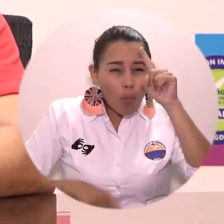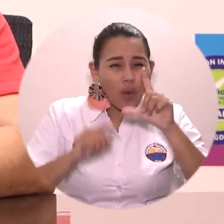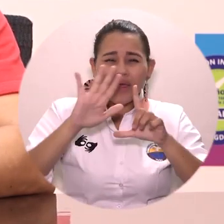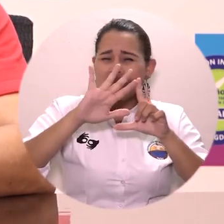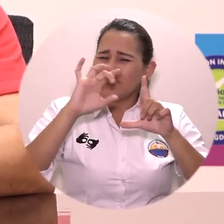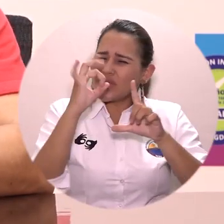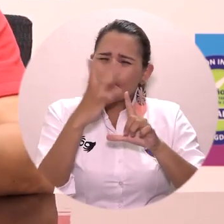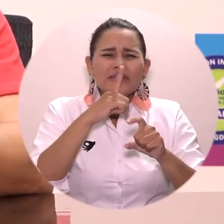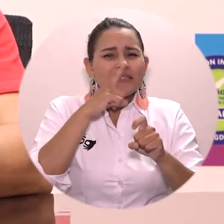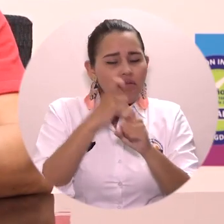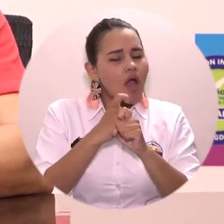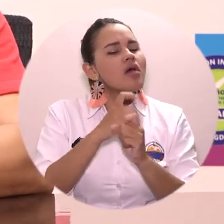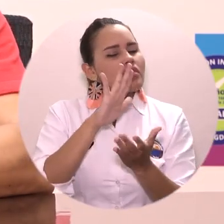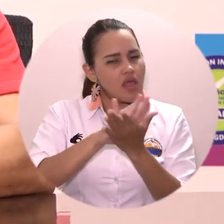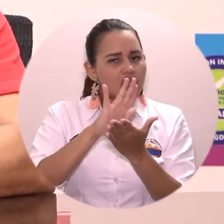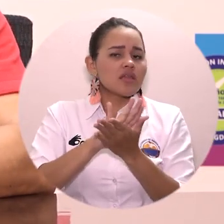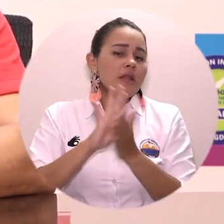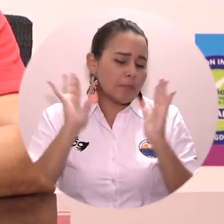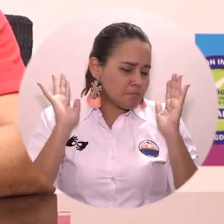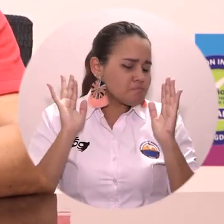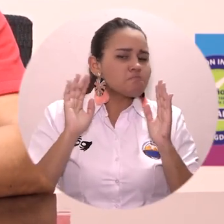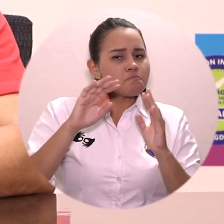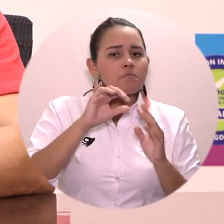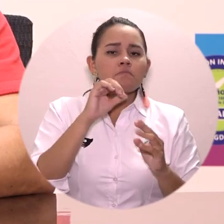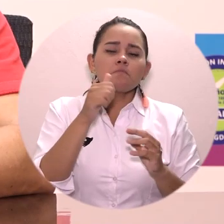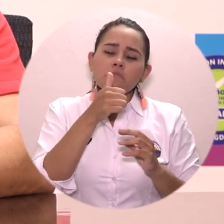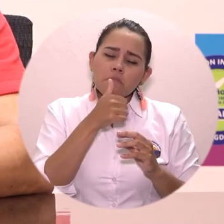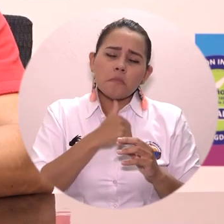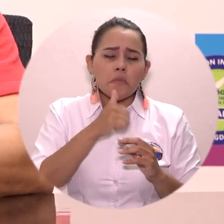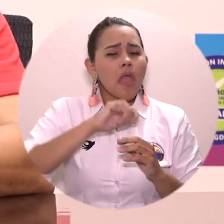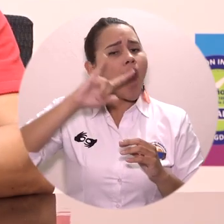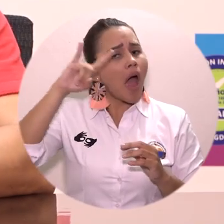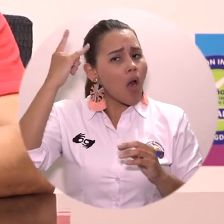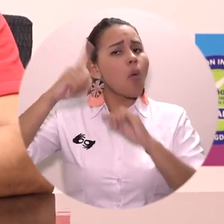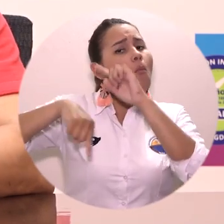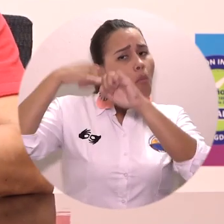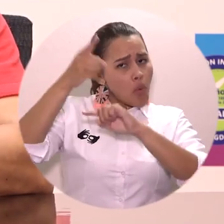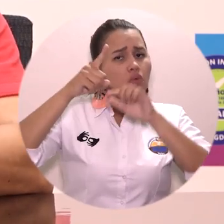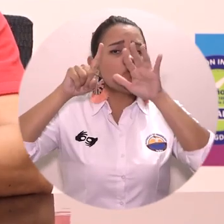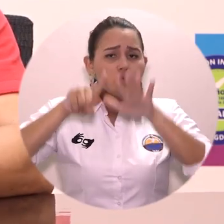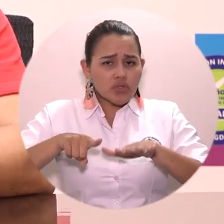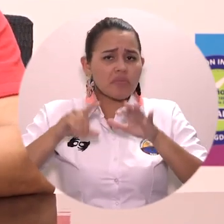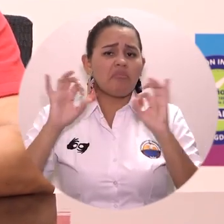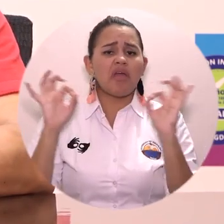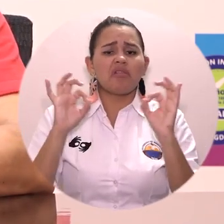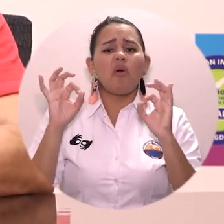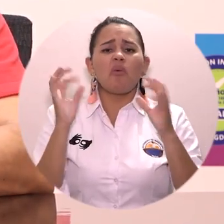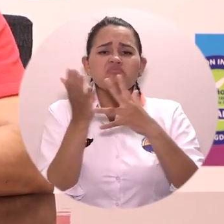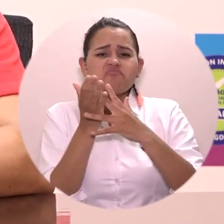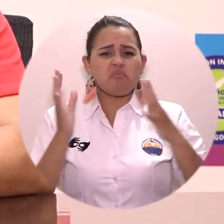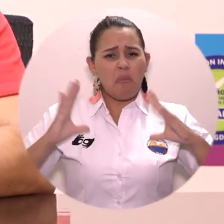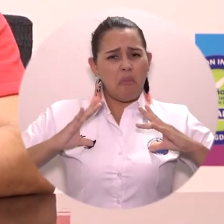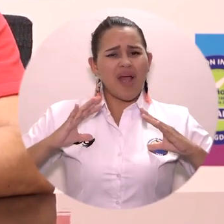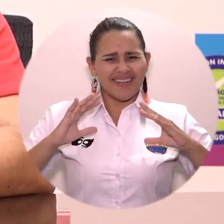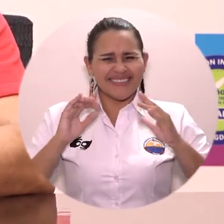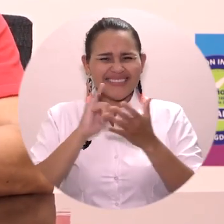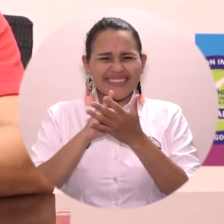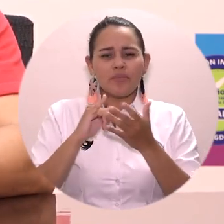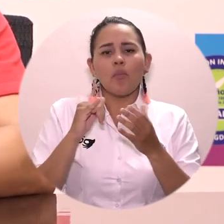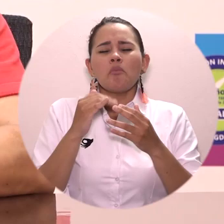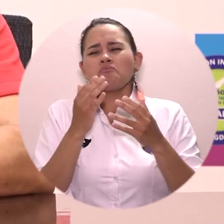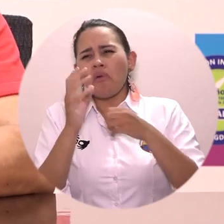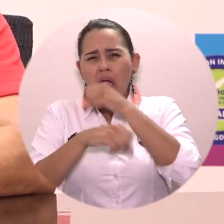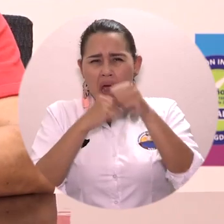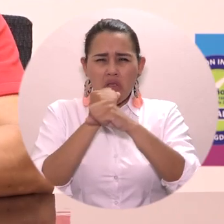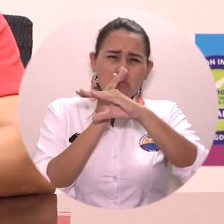estudiantes. Las medidas que tengamos que tomar de tipo académico para seguir avanzando de forma autónoma a través de diferentes mecanismos las